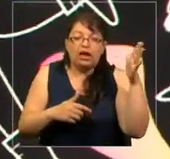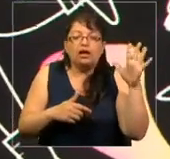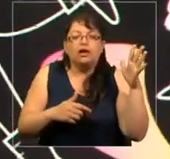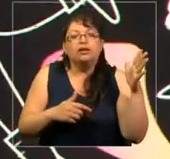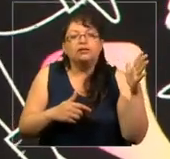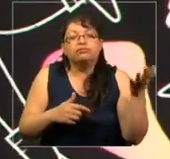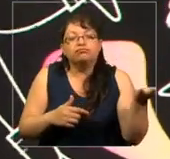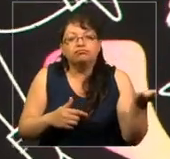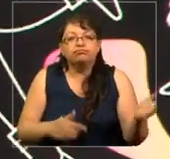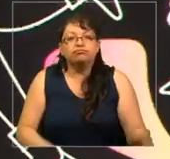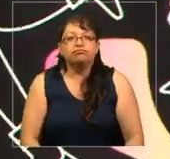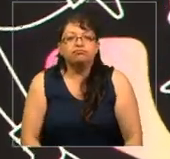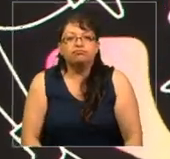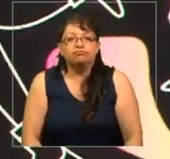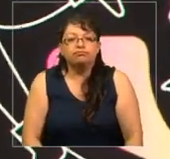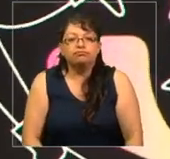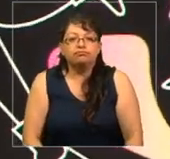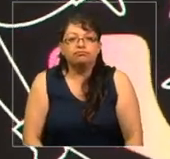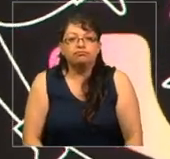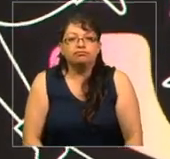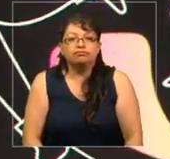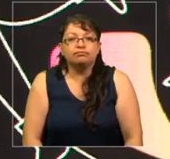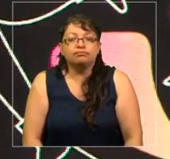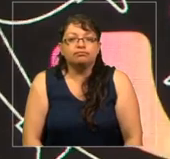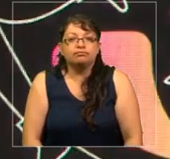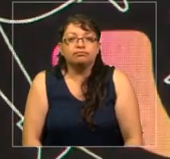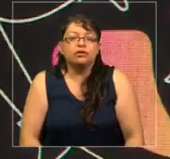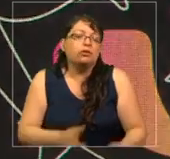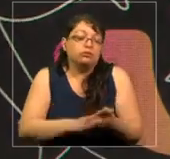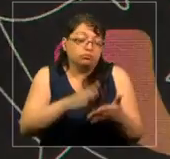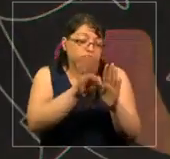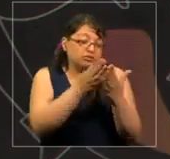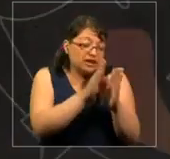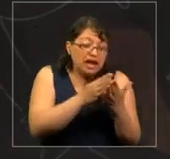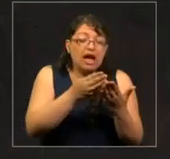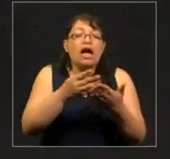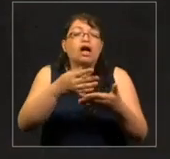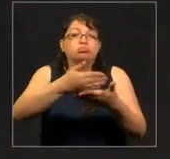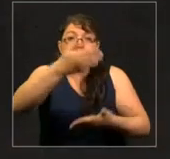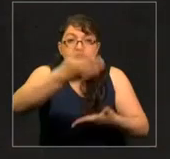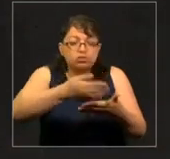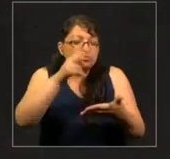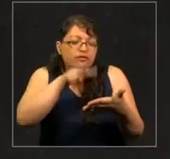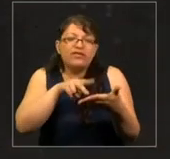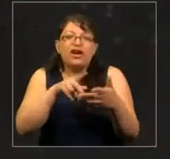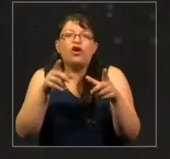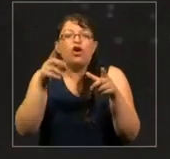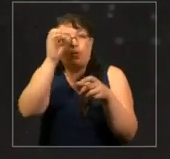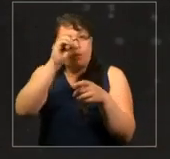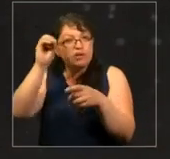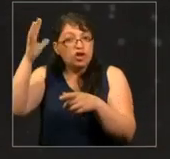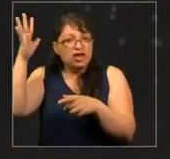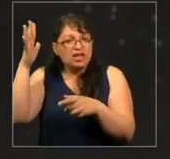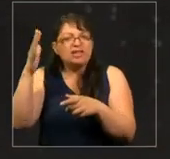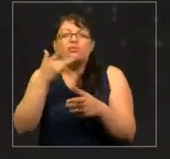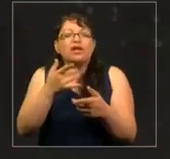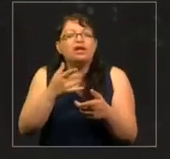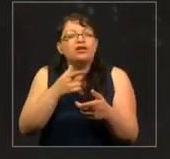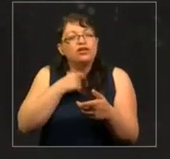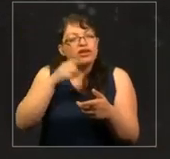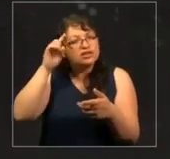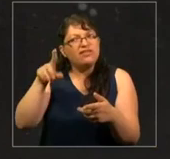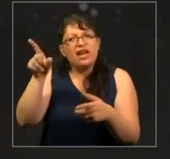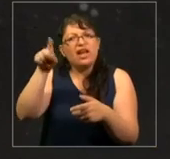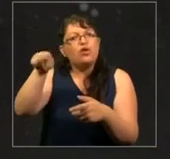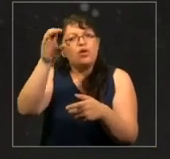diarios, revistas de derecha, porque quiero saber cómo piensan las personas que no están de acuerdo